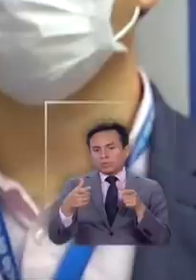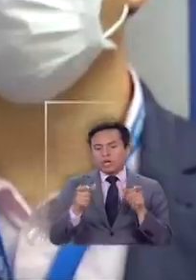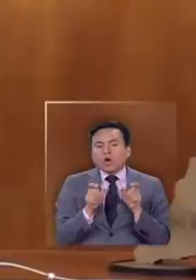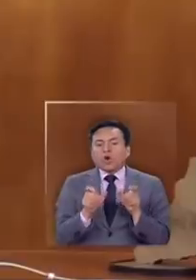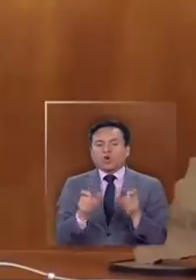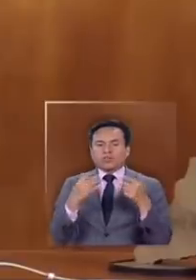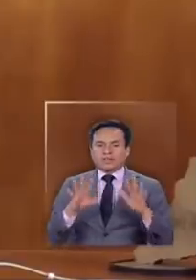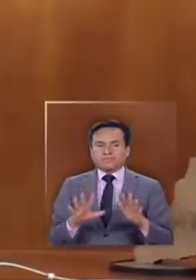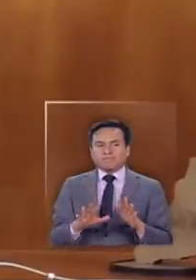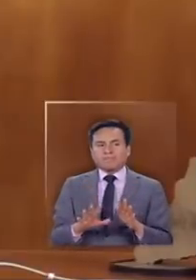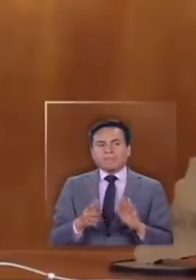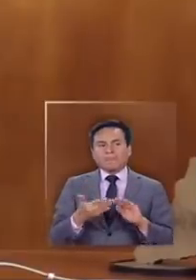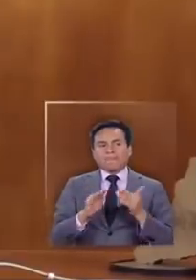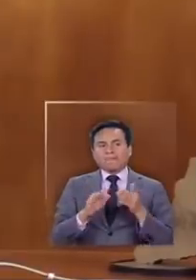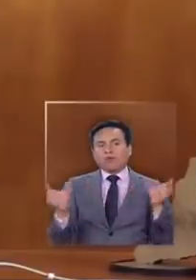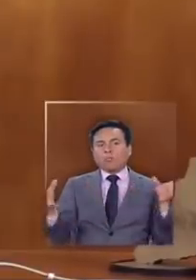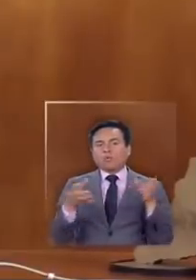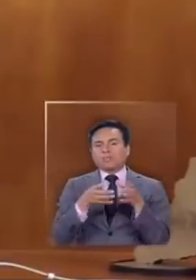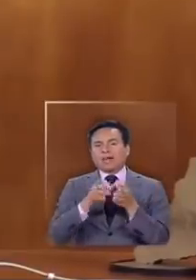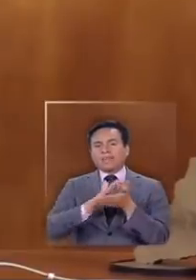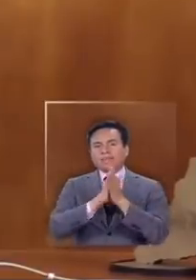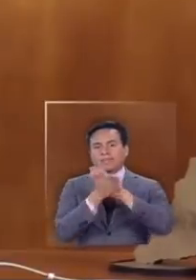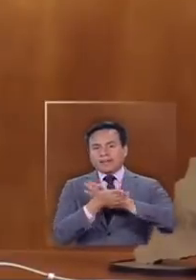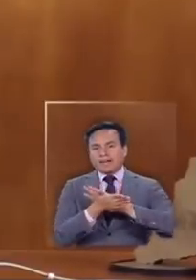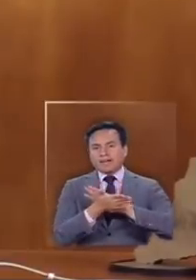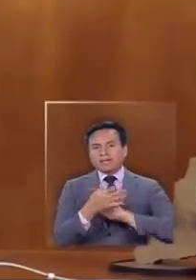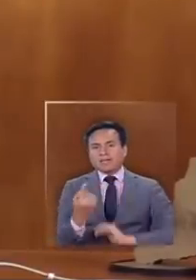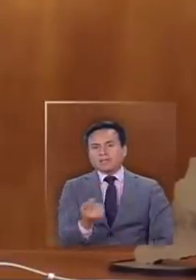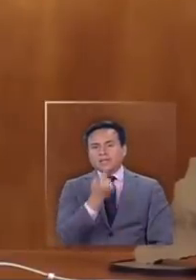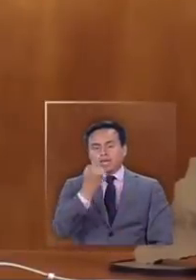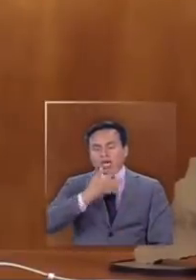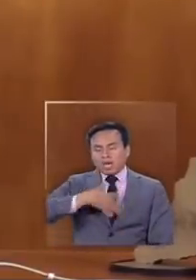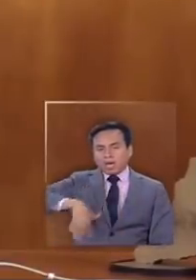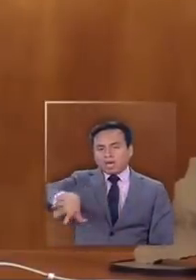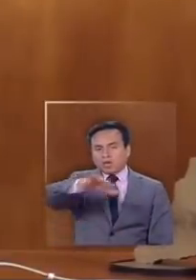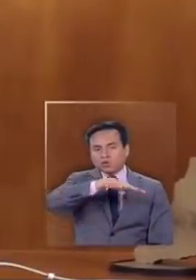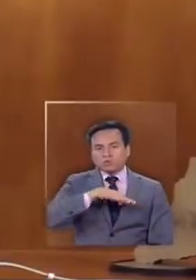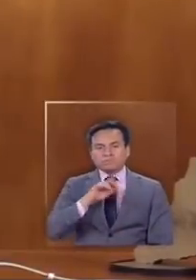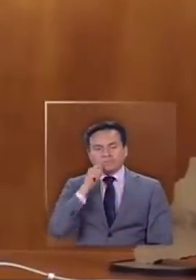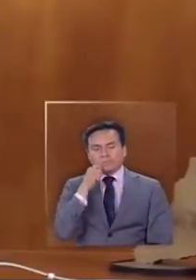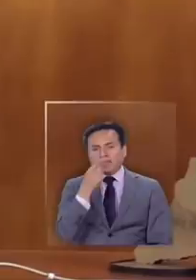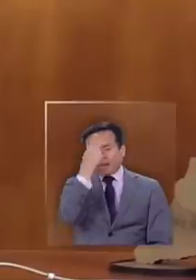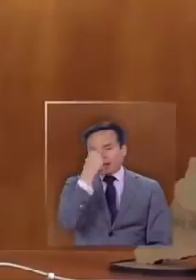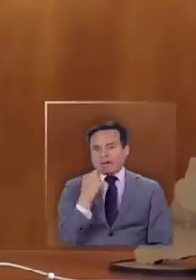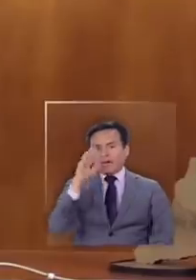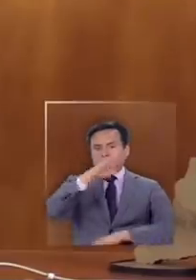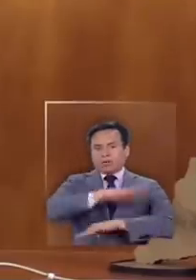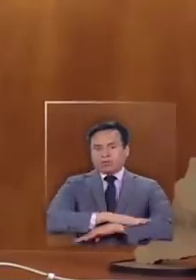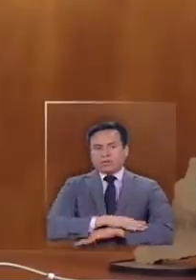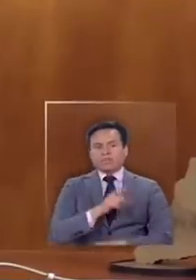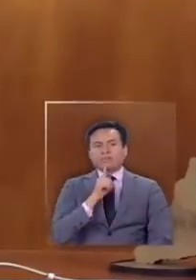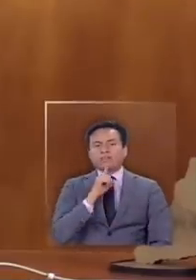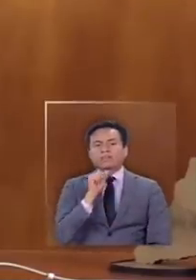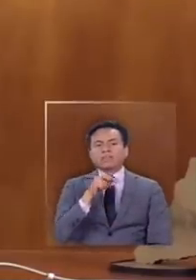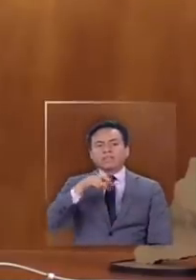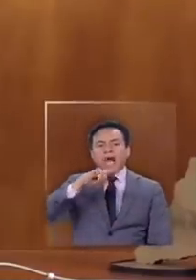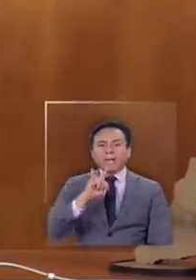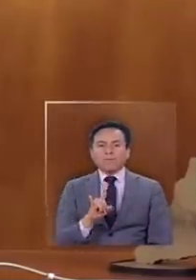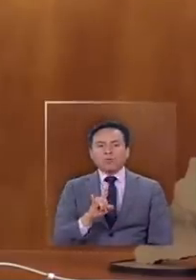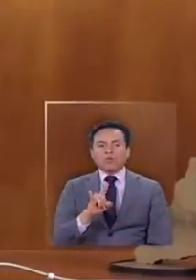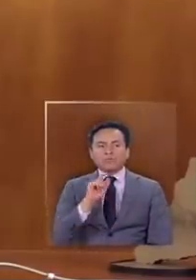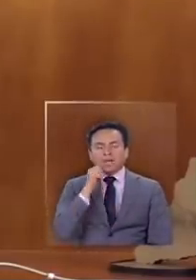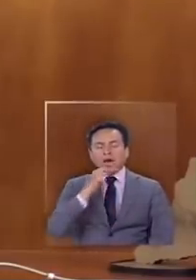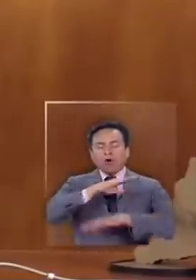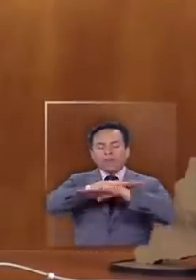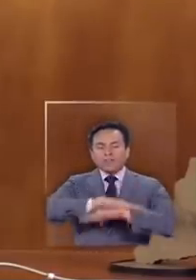controlado La comunidad entera se autosomete al concepto Arapanui de TAPU TAPU es